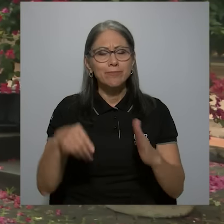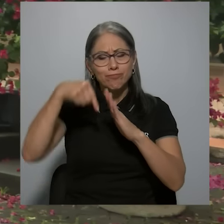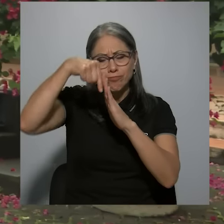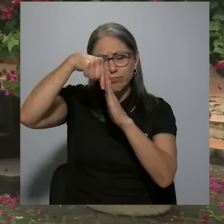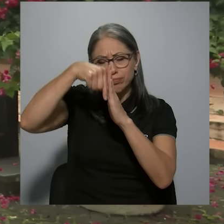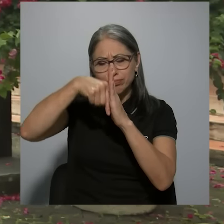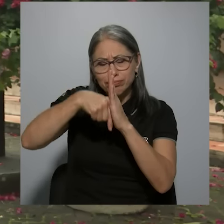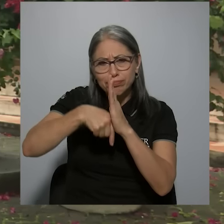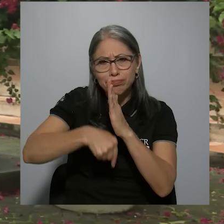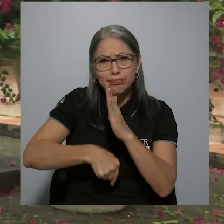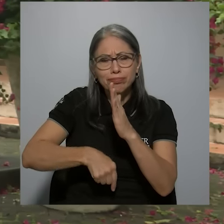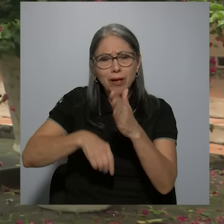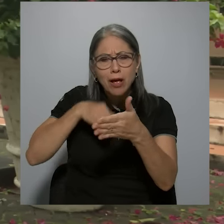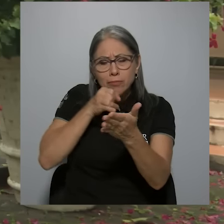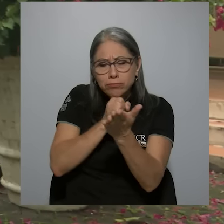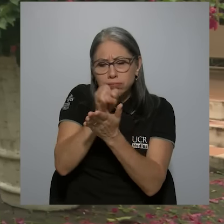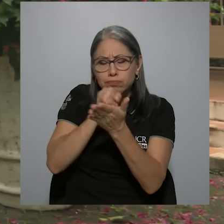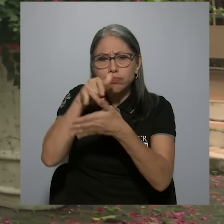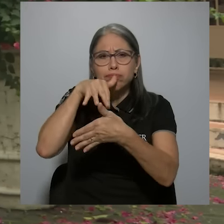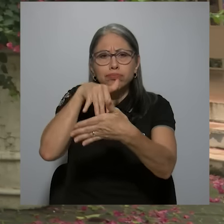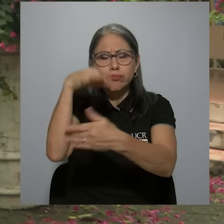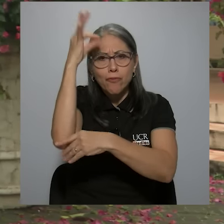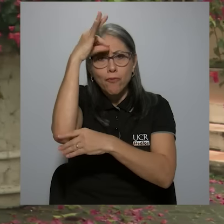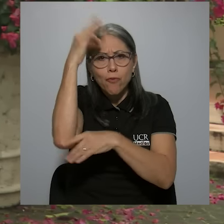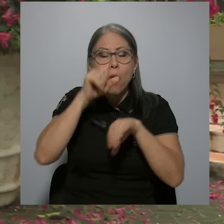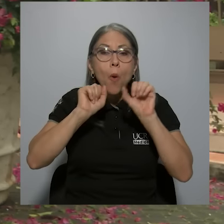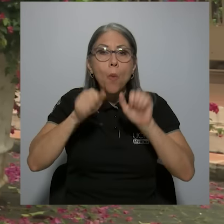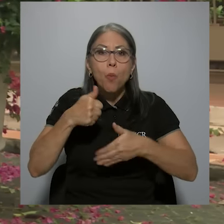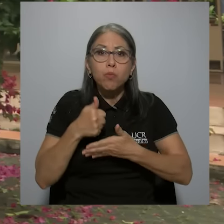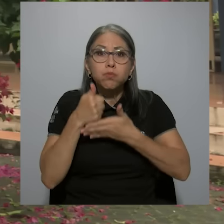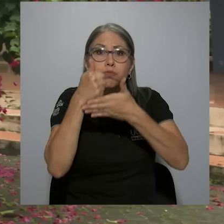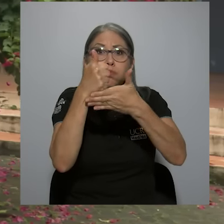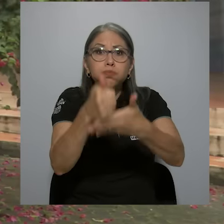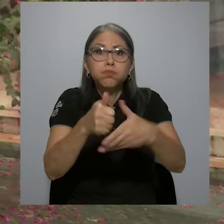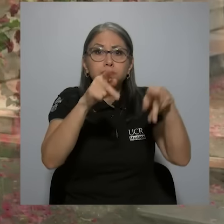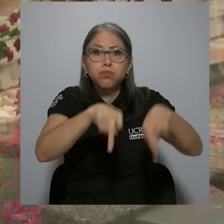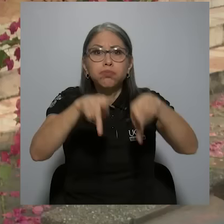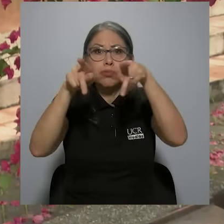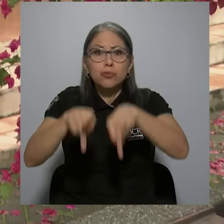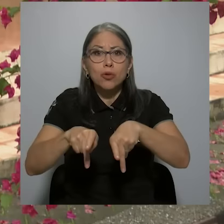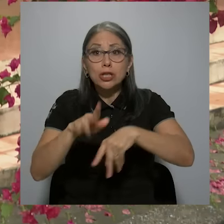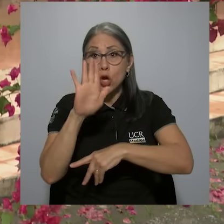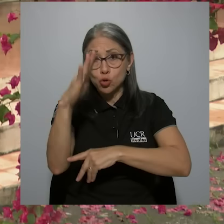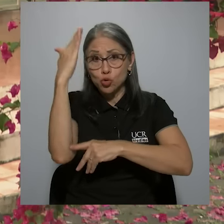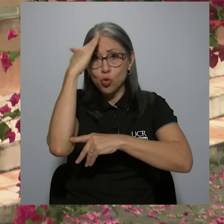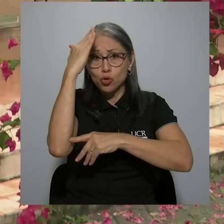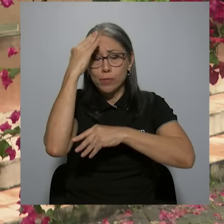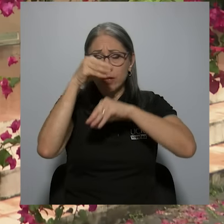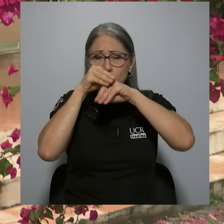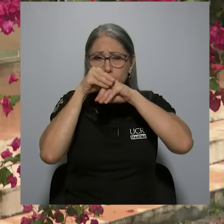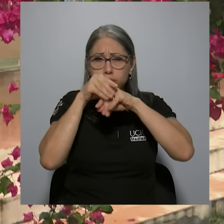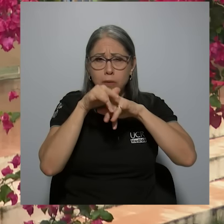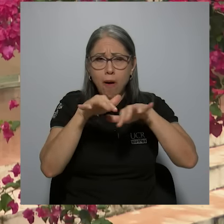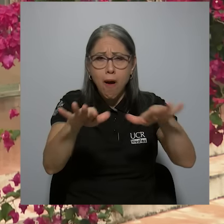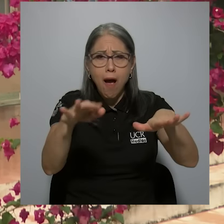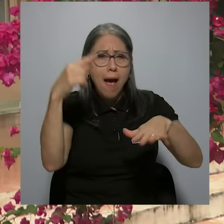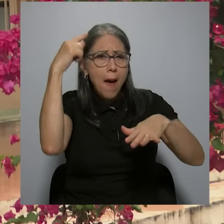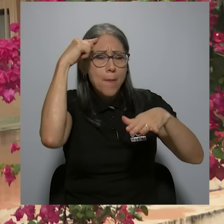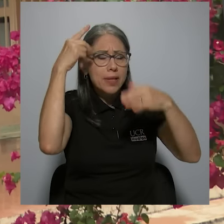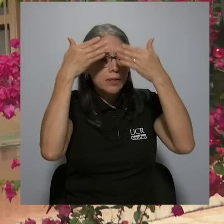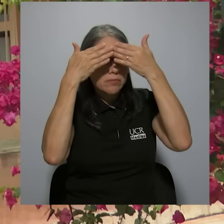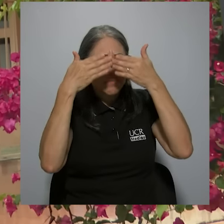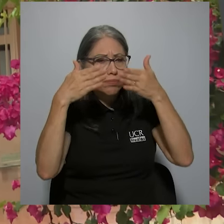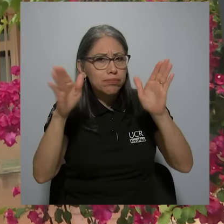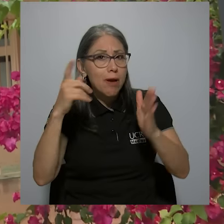Adentrarse en el estudio de la filosofía puede ayudar a las personas a expandir sus conocimientos, abrir sus mentes